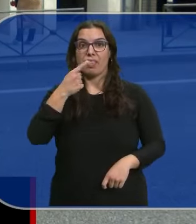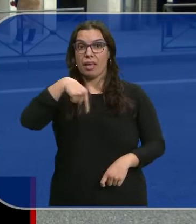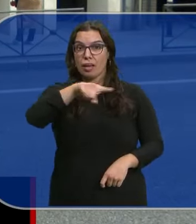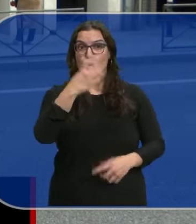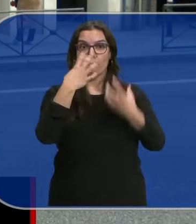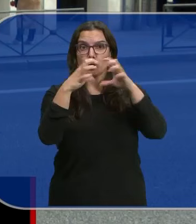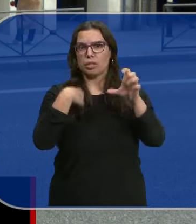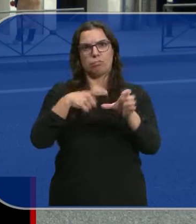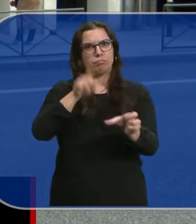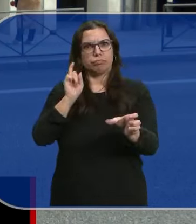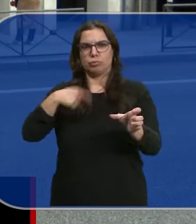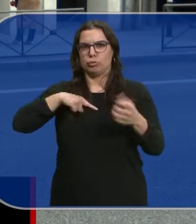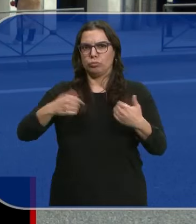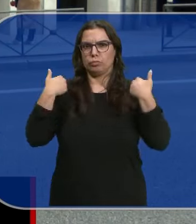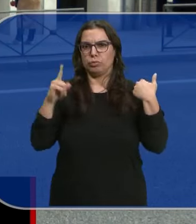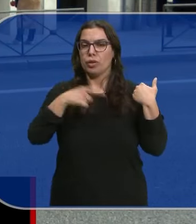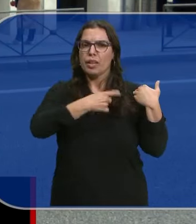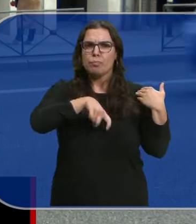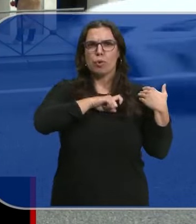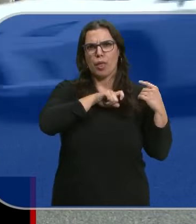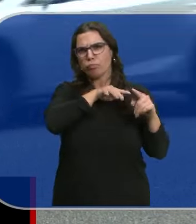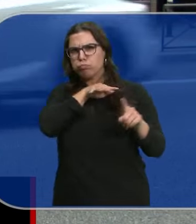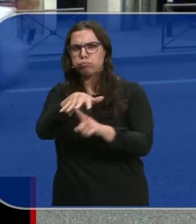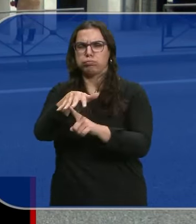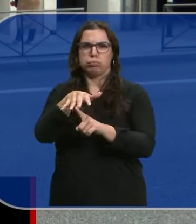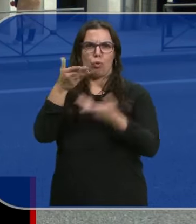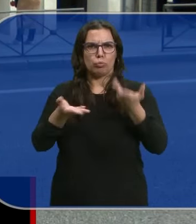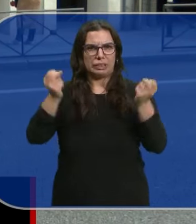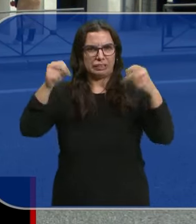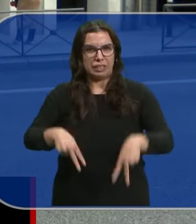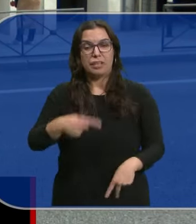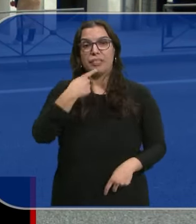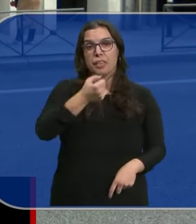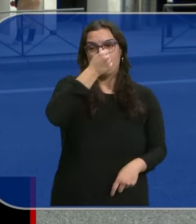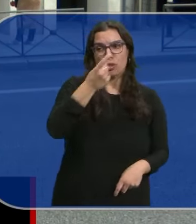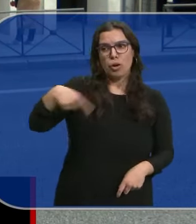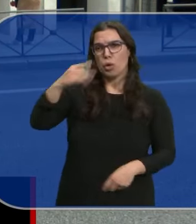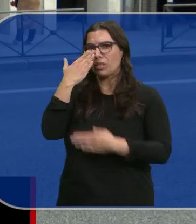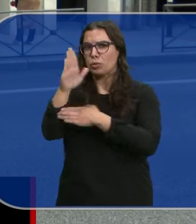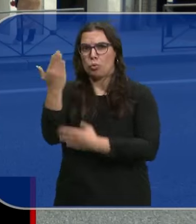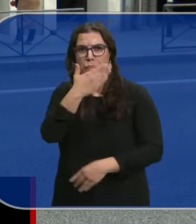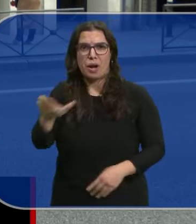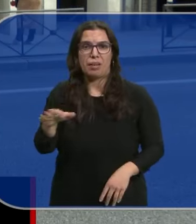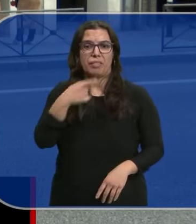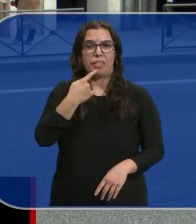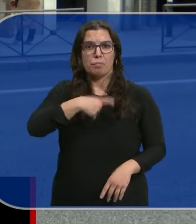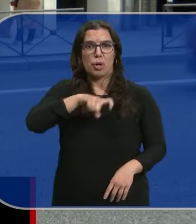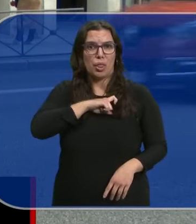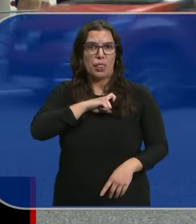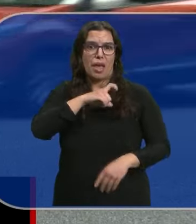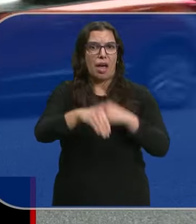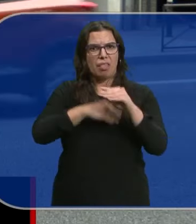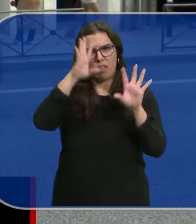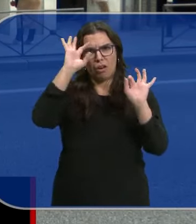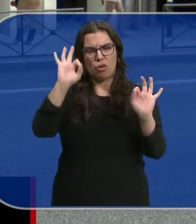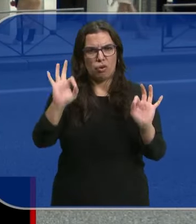protestas y aseguran que la policía cargó de forma injusta Los socialistas critican esta actitud y dicen que la actuación policial fue